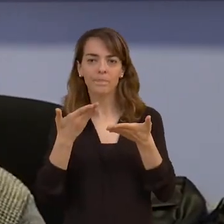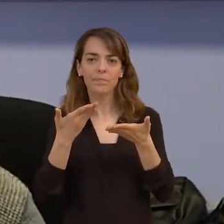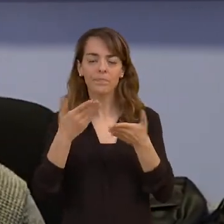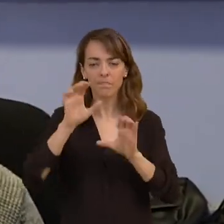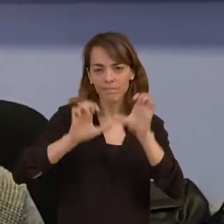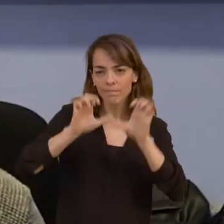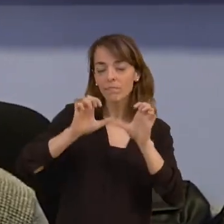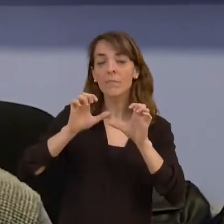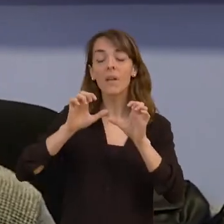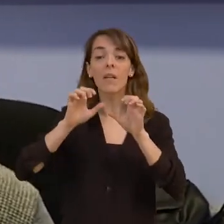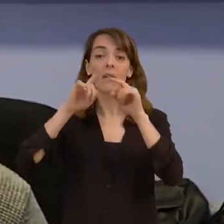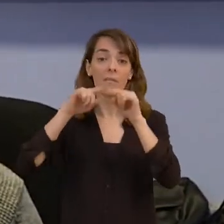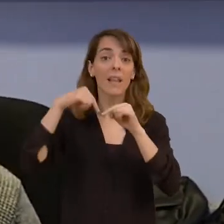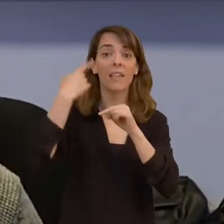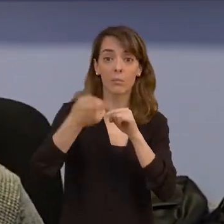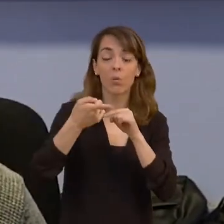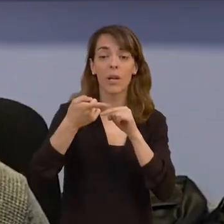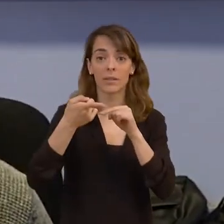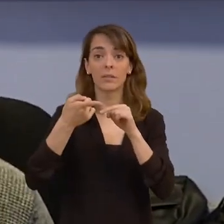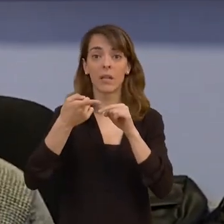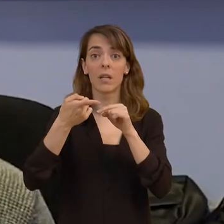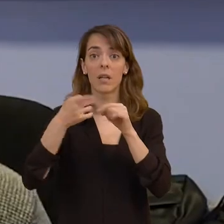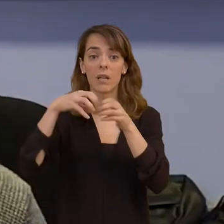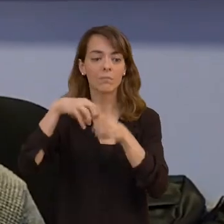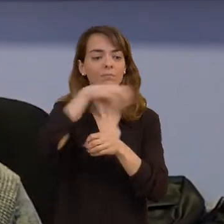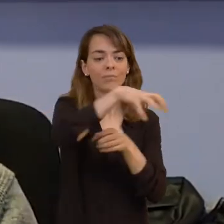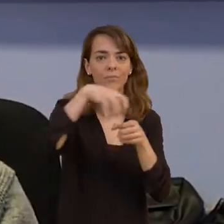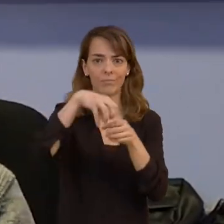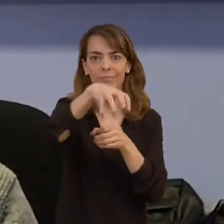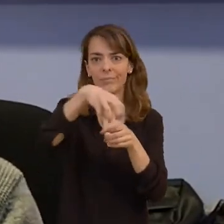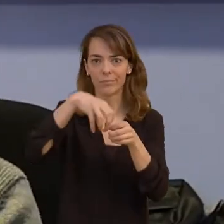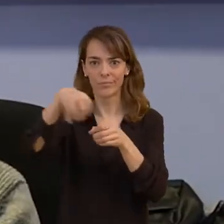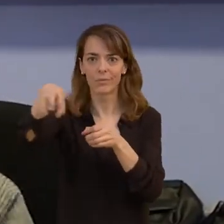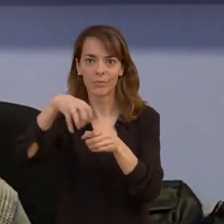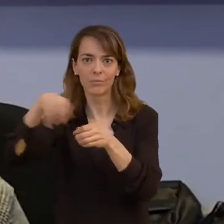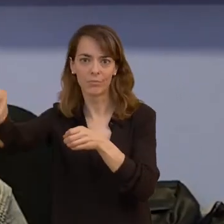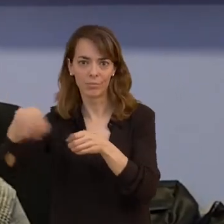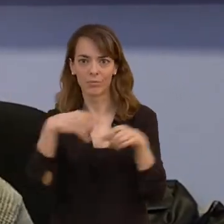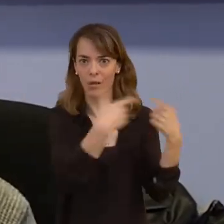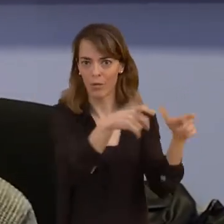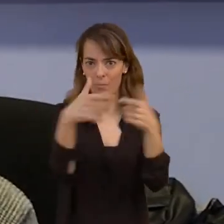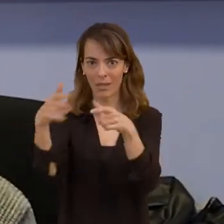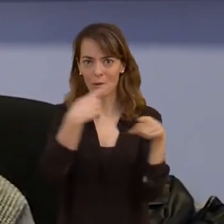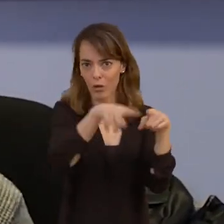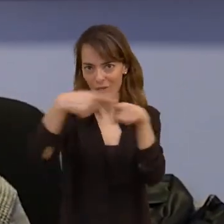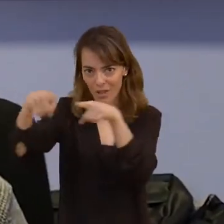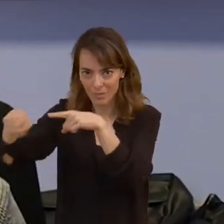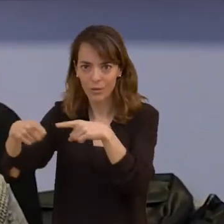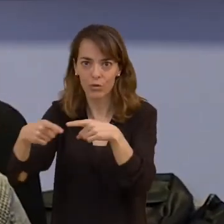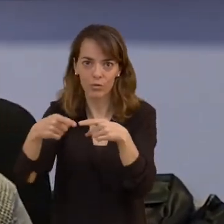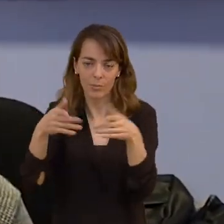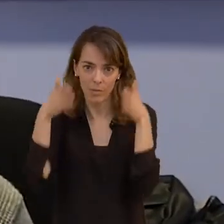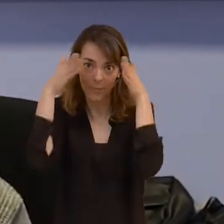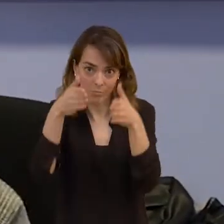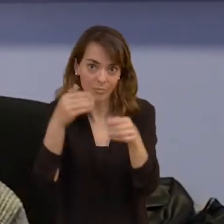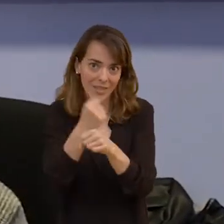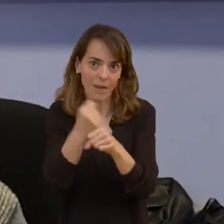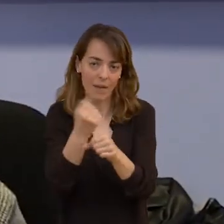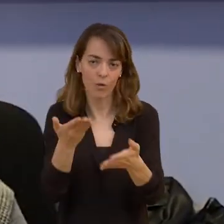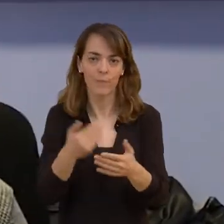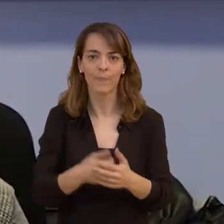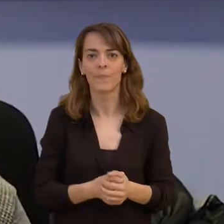para luego poder ofrecer e ir redireccionando estos servicios a los diferentes